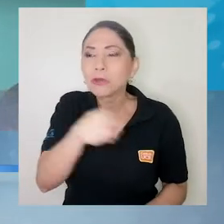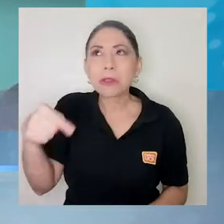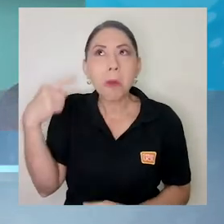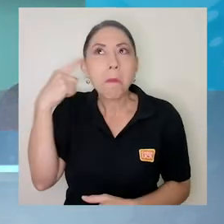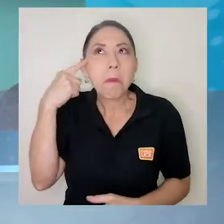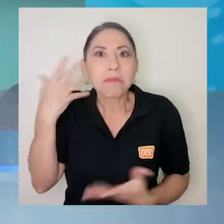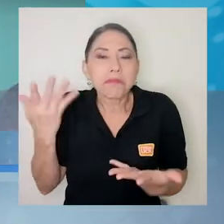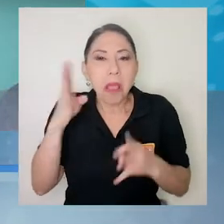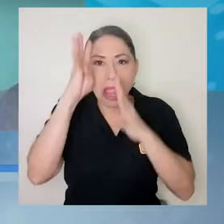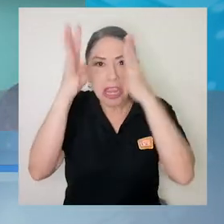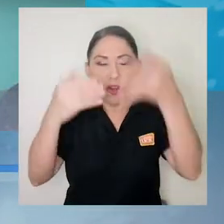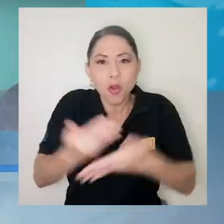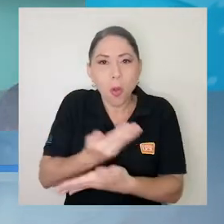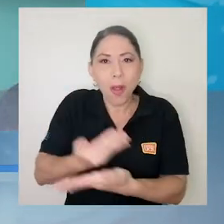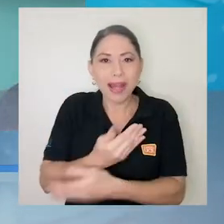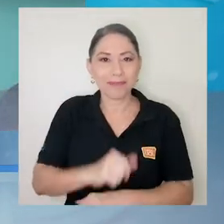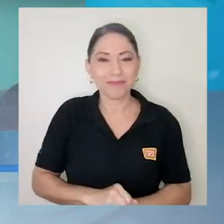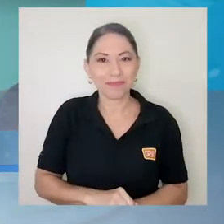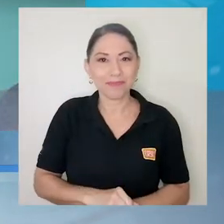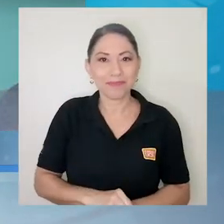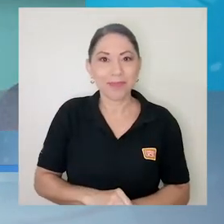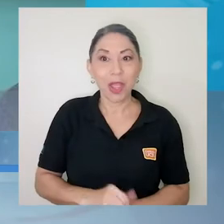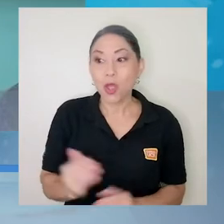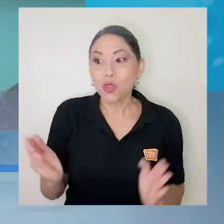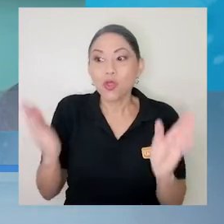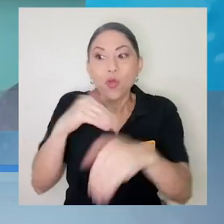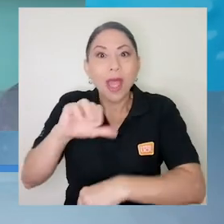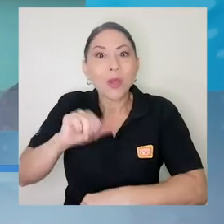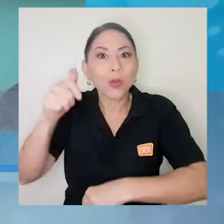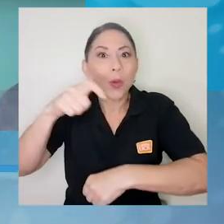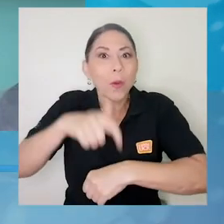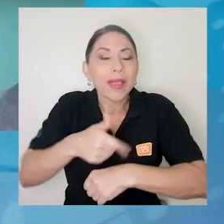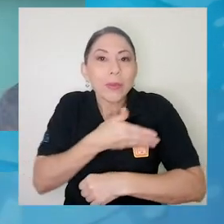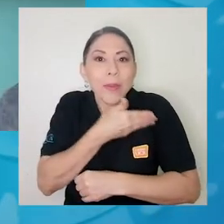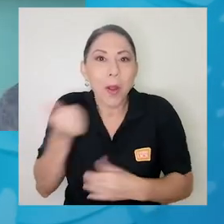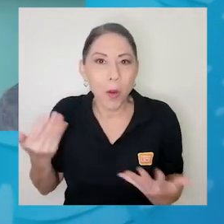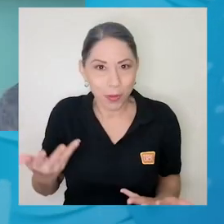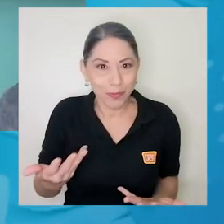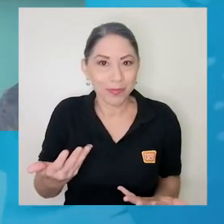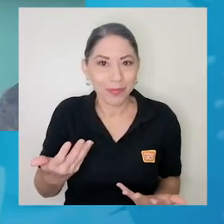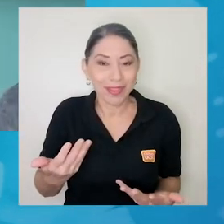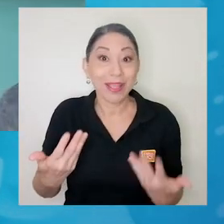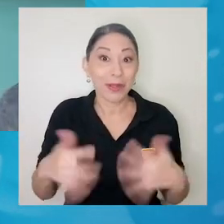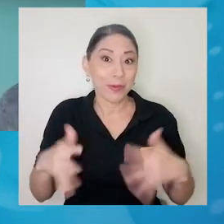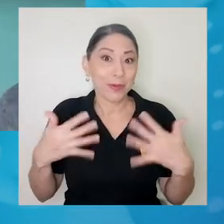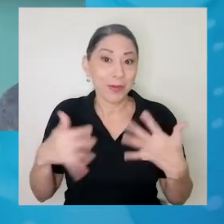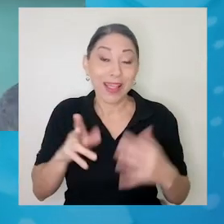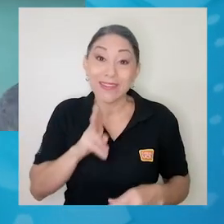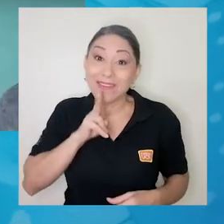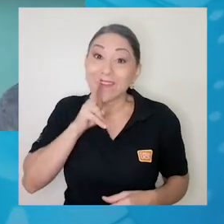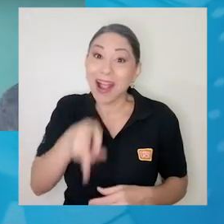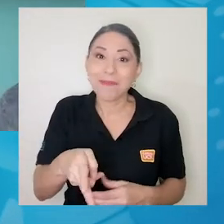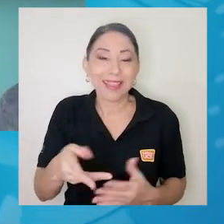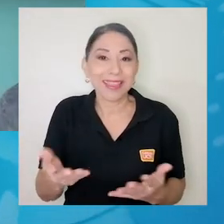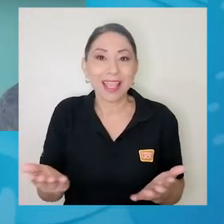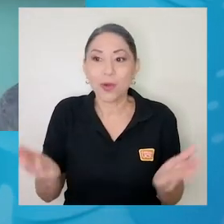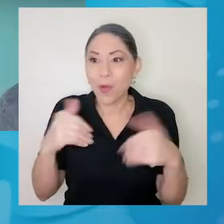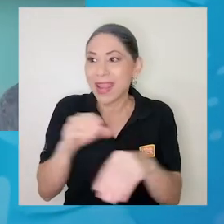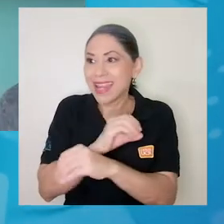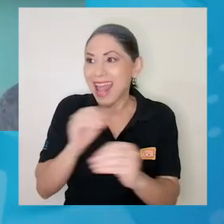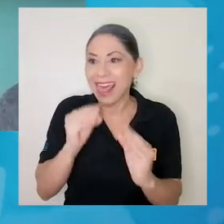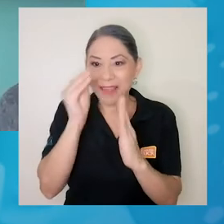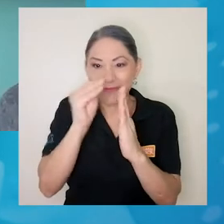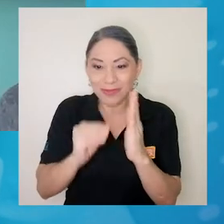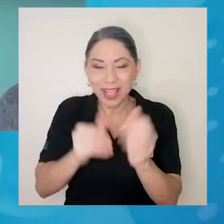arriesguen a innovar. No va haber un mejor momento en el que no hay un marco de referencia, en el que realmente no hay una pauta